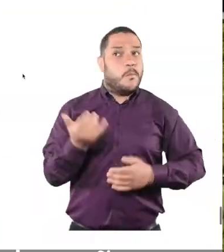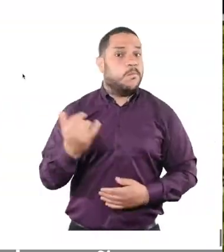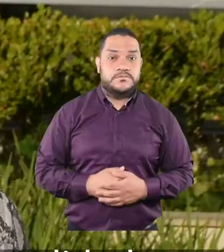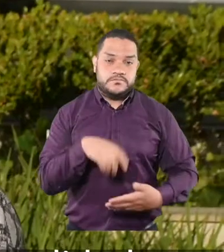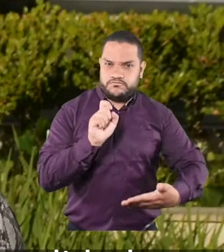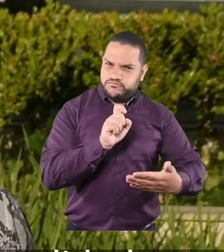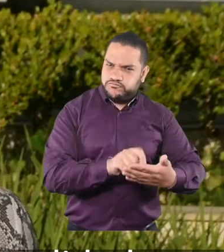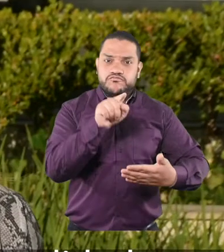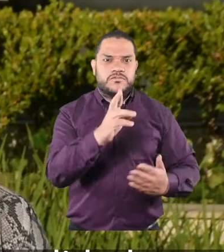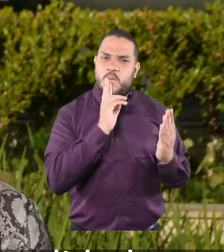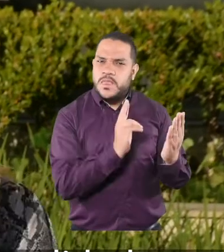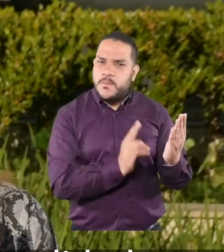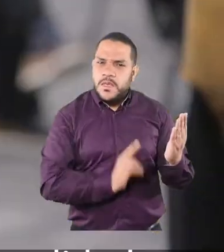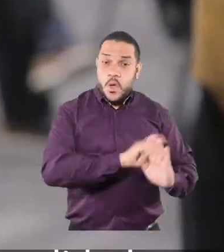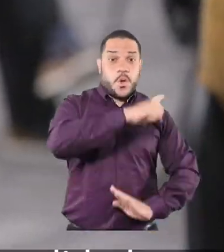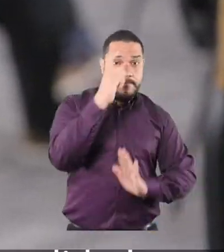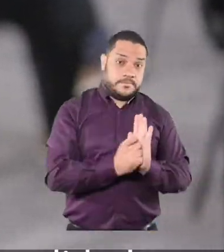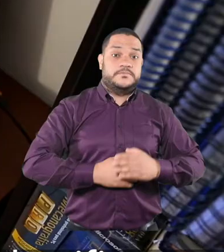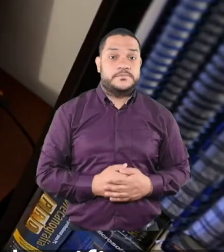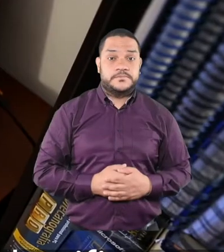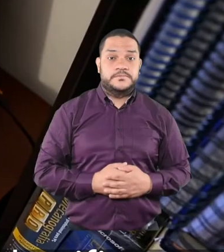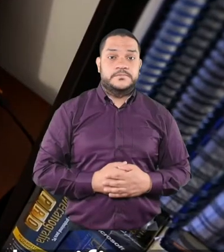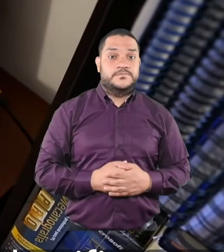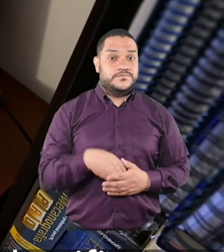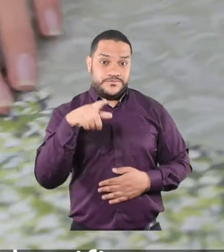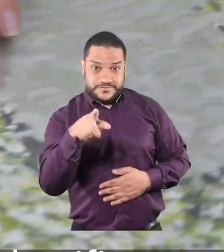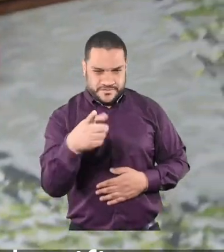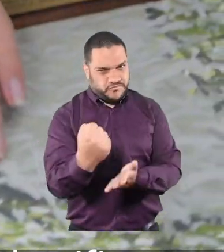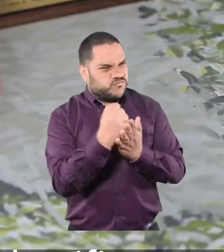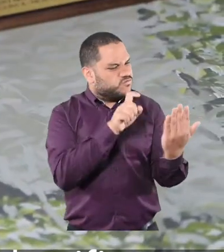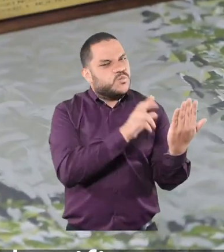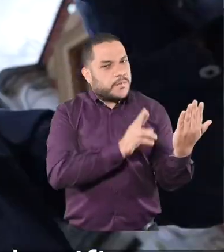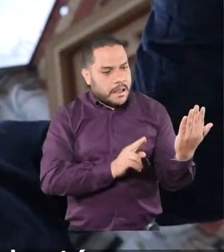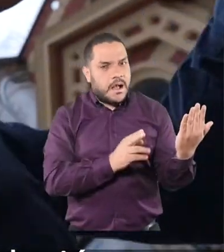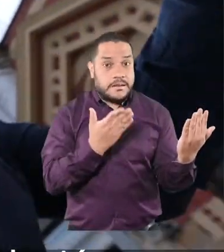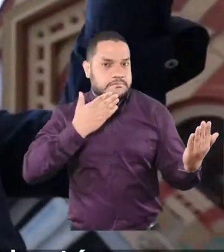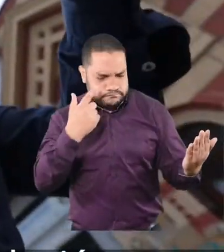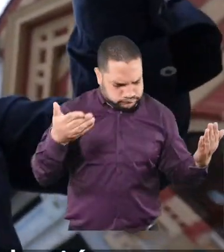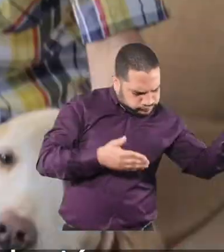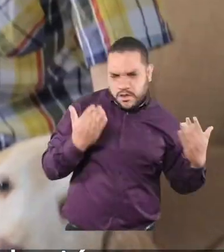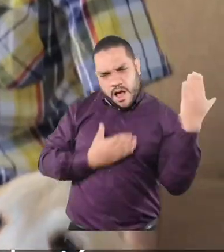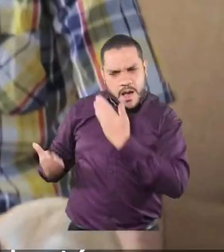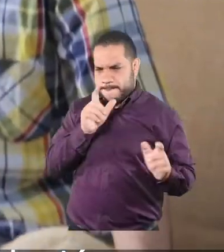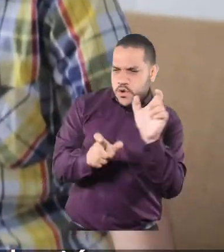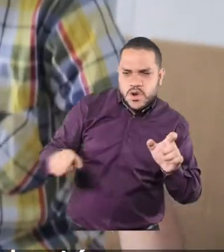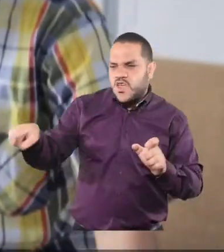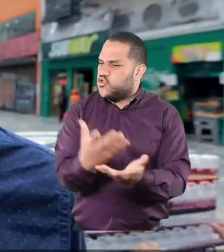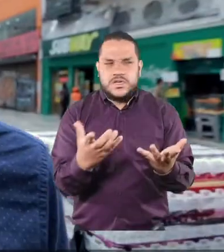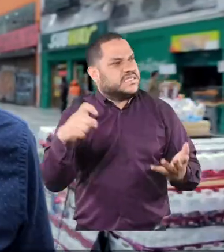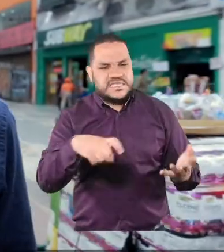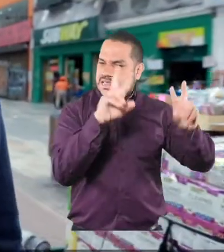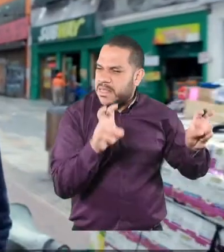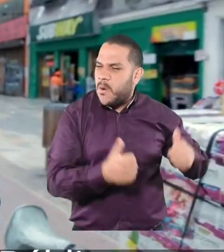de señas. Debes diligenciarlas en su totalidad. Con tus aportes lograremos identificar las prioridades para la población